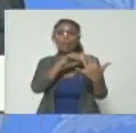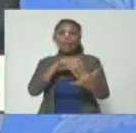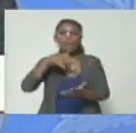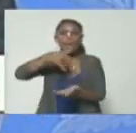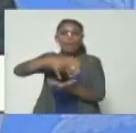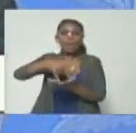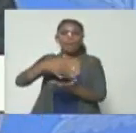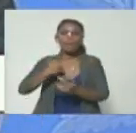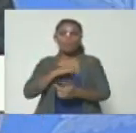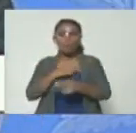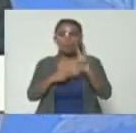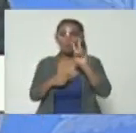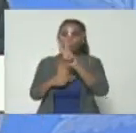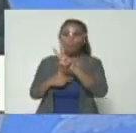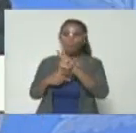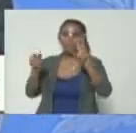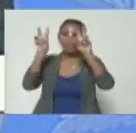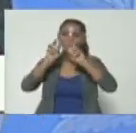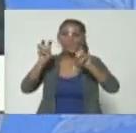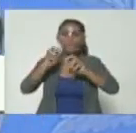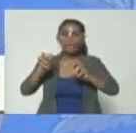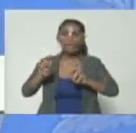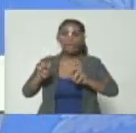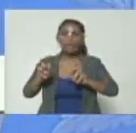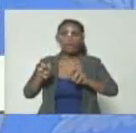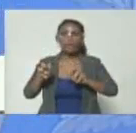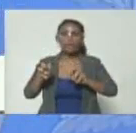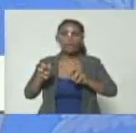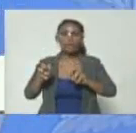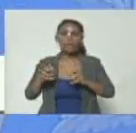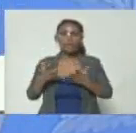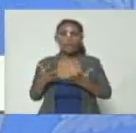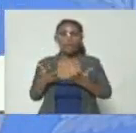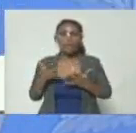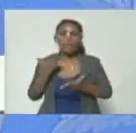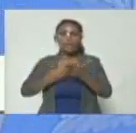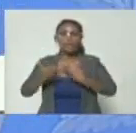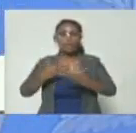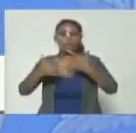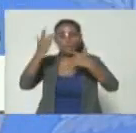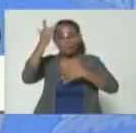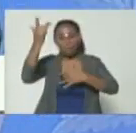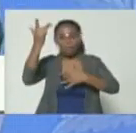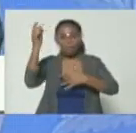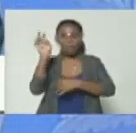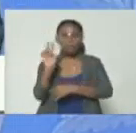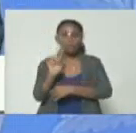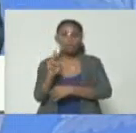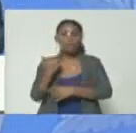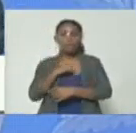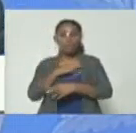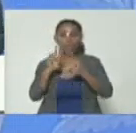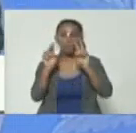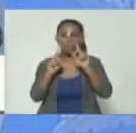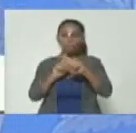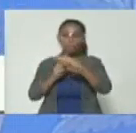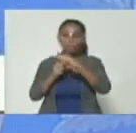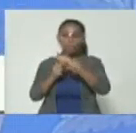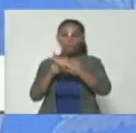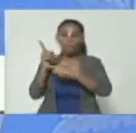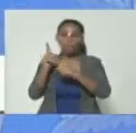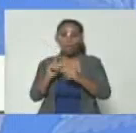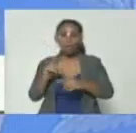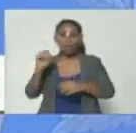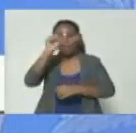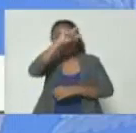Carabobo hemos notado los investigadores de los servicios de inteligencia venezolano hemos notado que hay una compulsión de